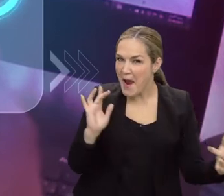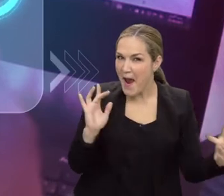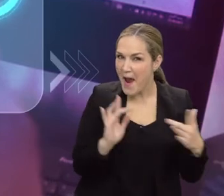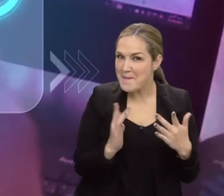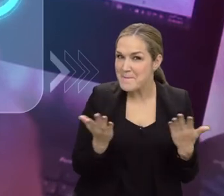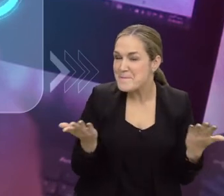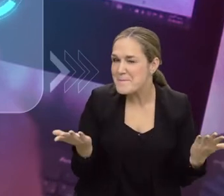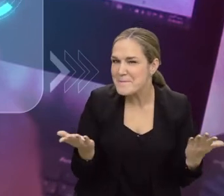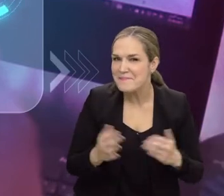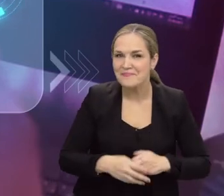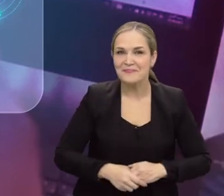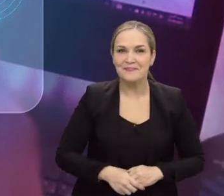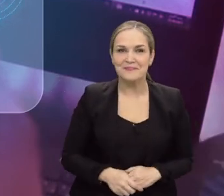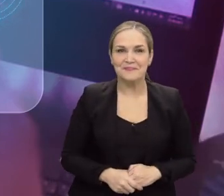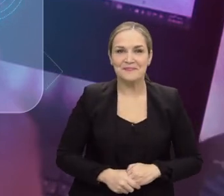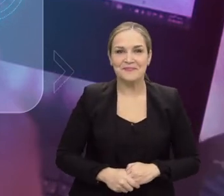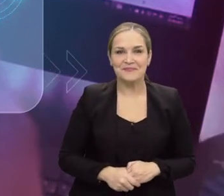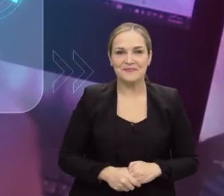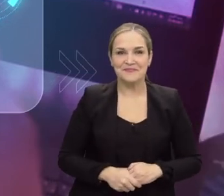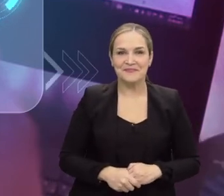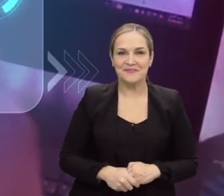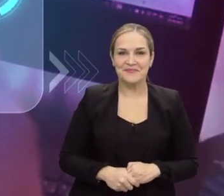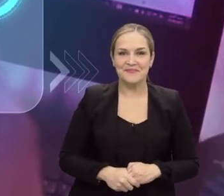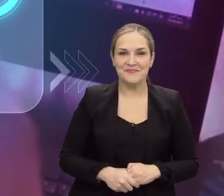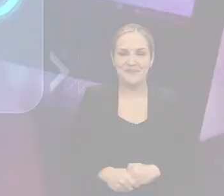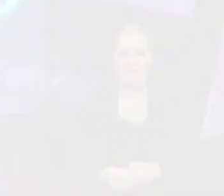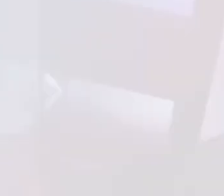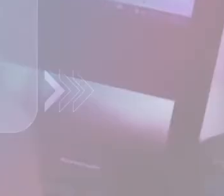tres? ¿Cuál será la respuesta esta vez?